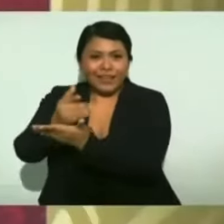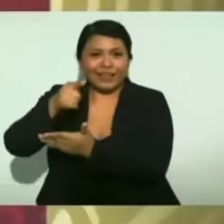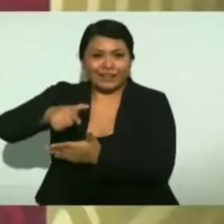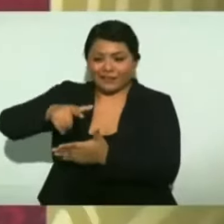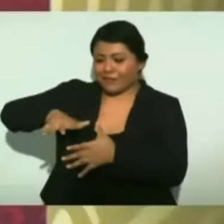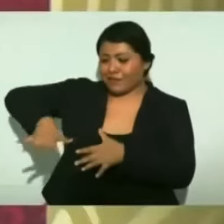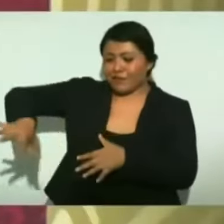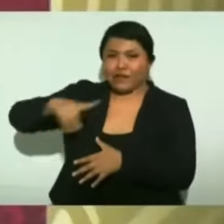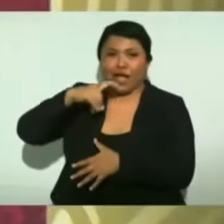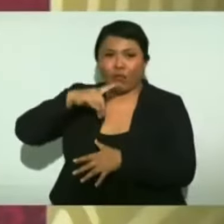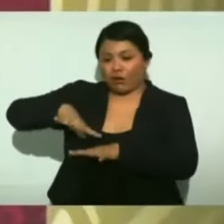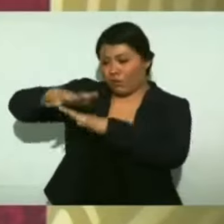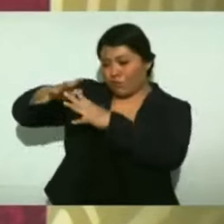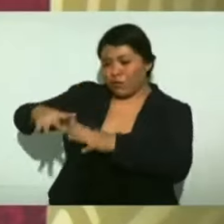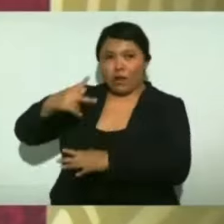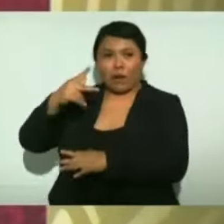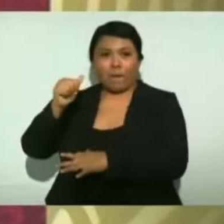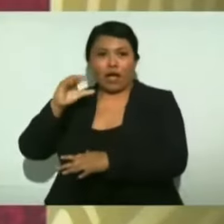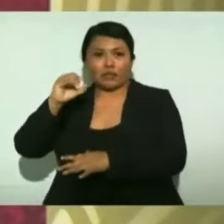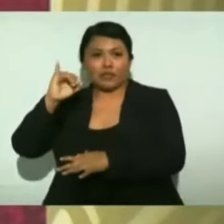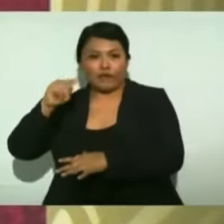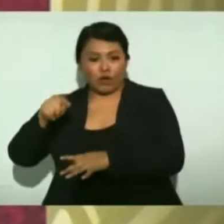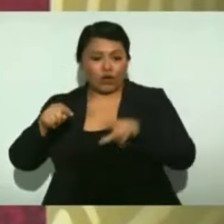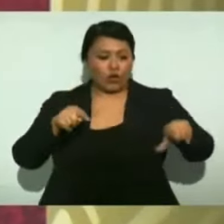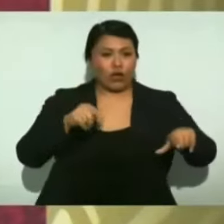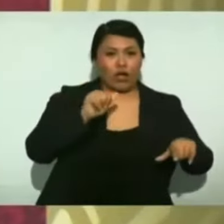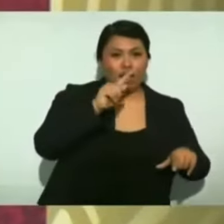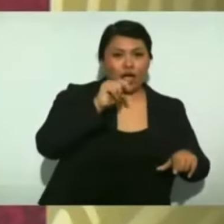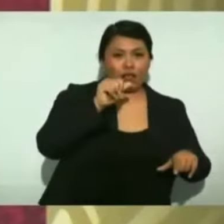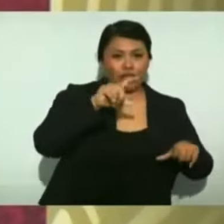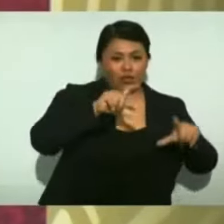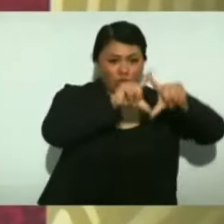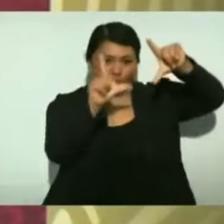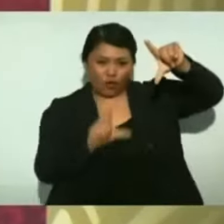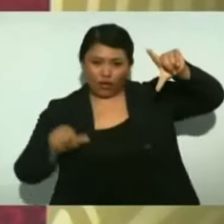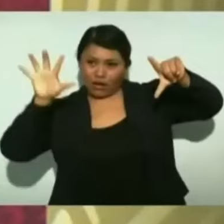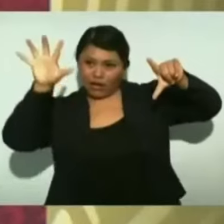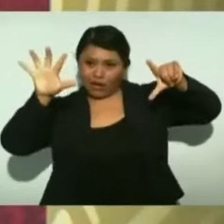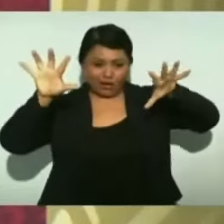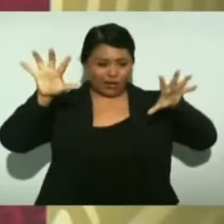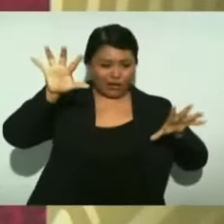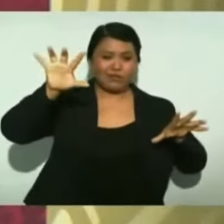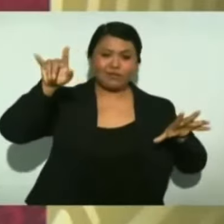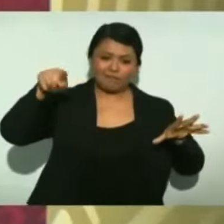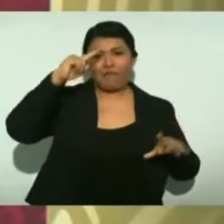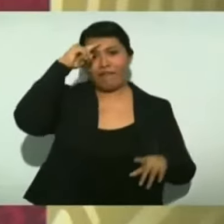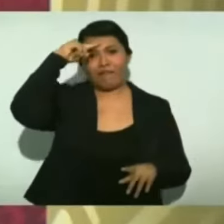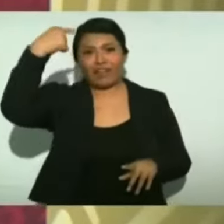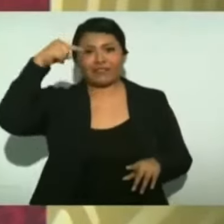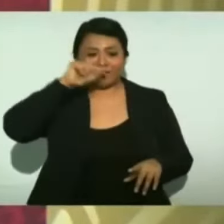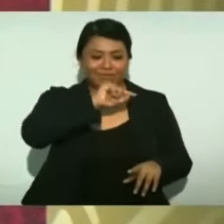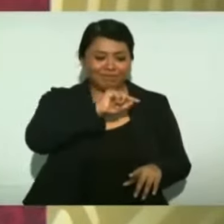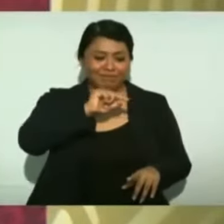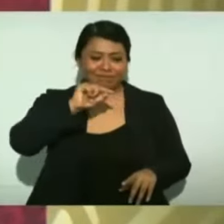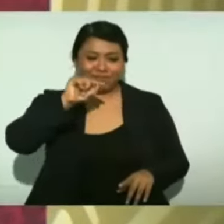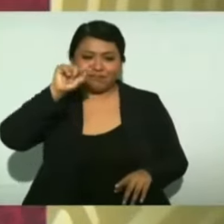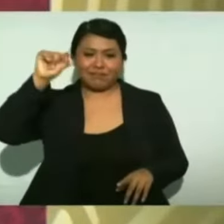el Pacífico y el Atlántico, con esa vía, pero